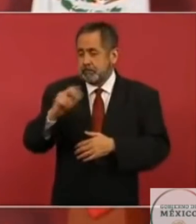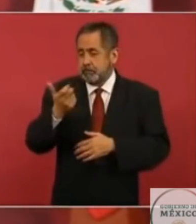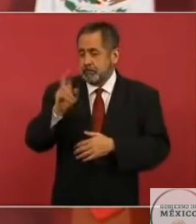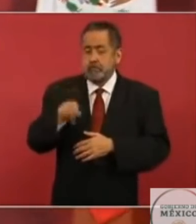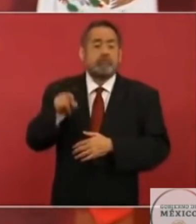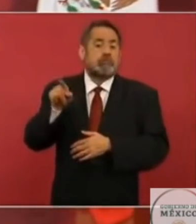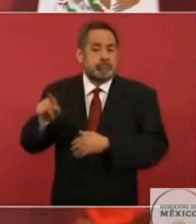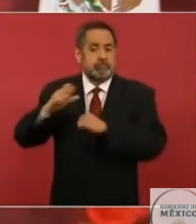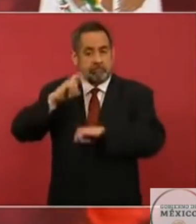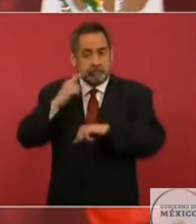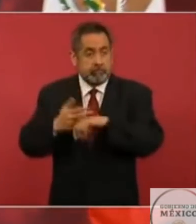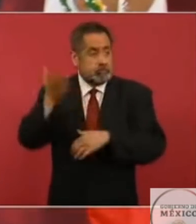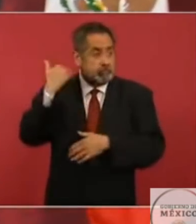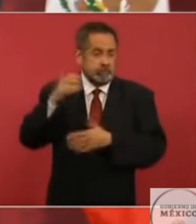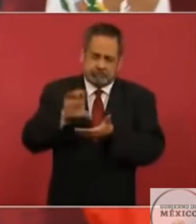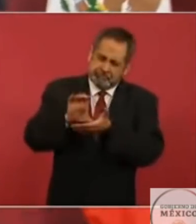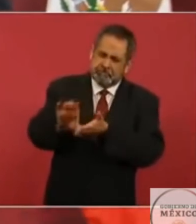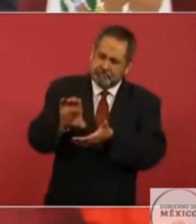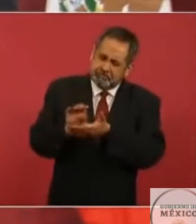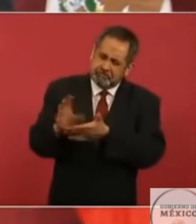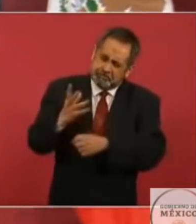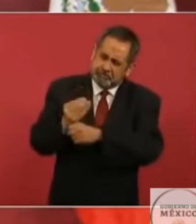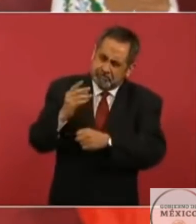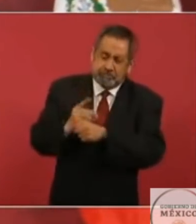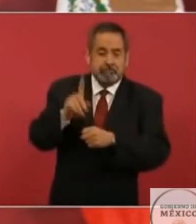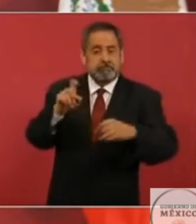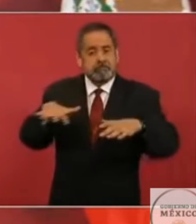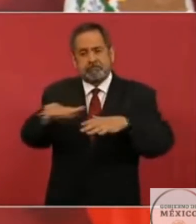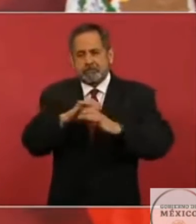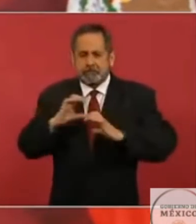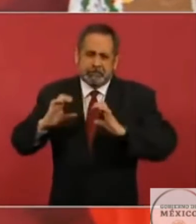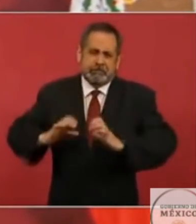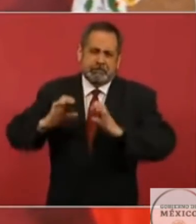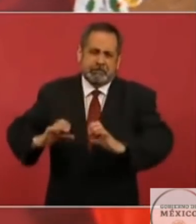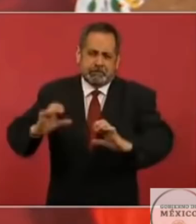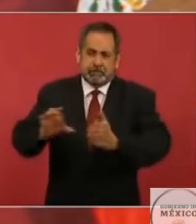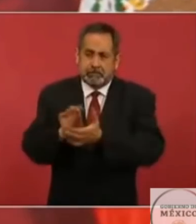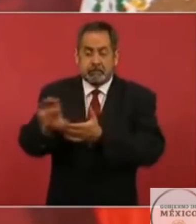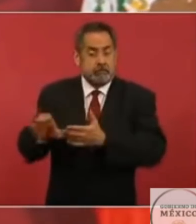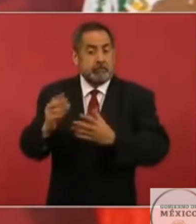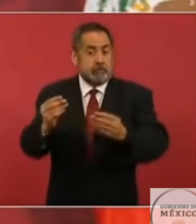invirtió mucho para mantener el lago de Texcoco. Cuando